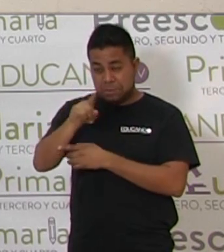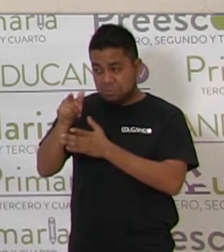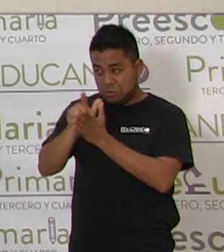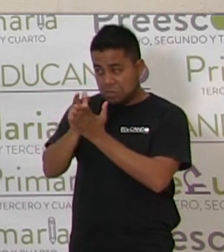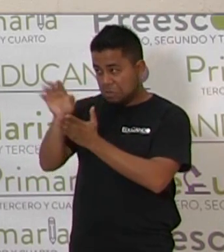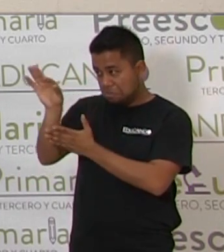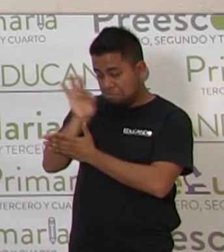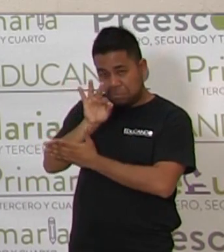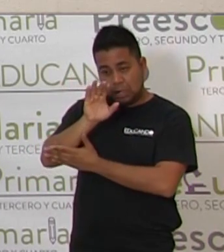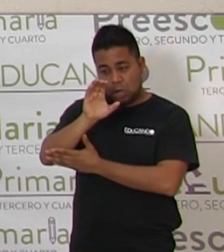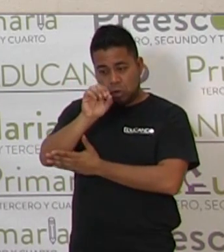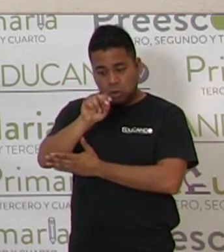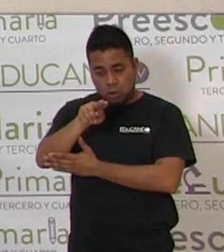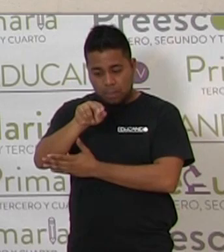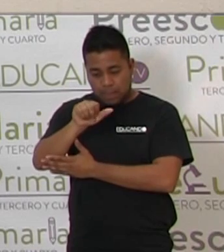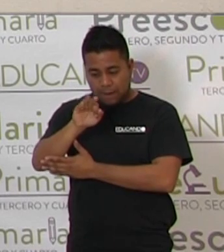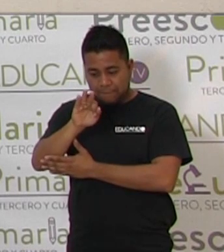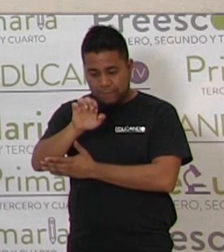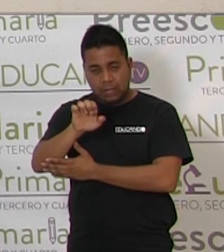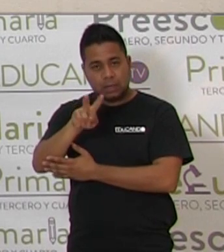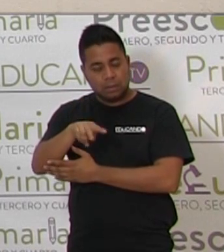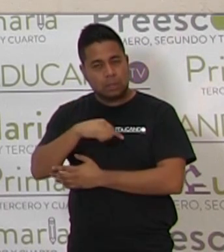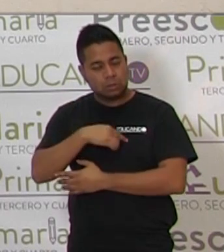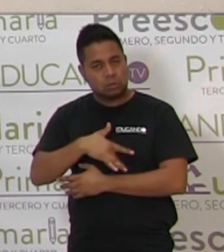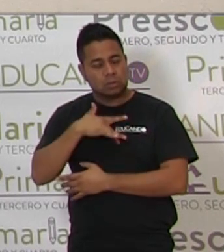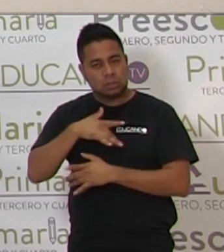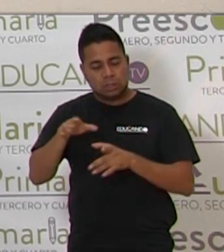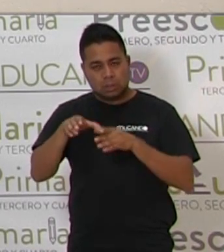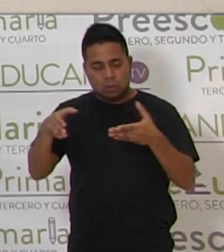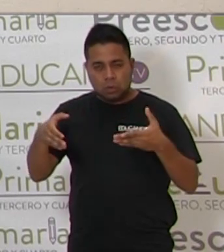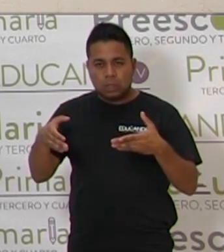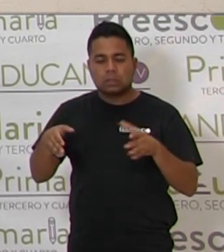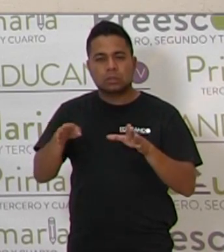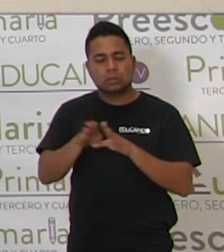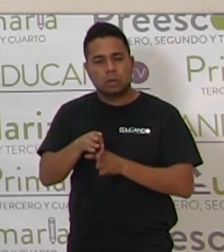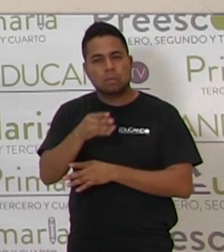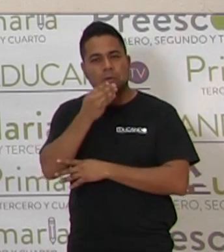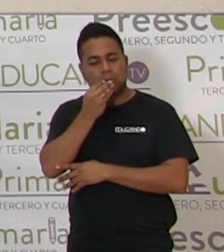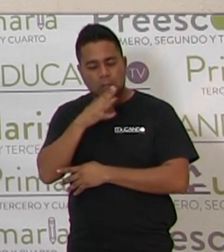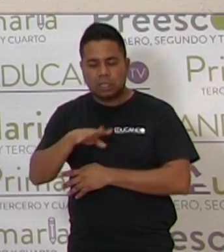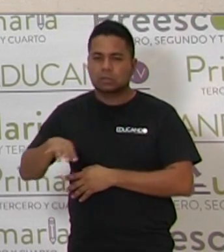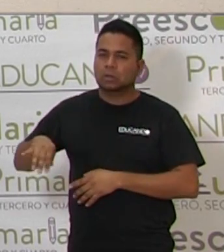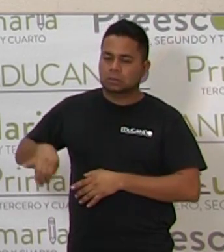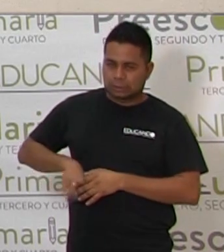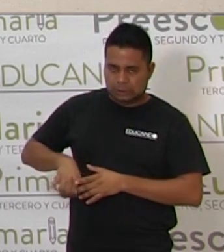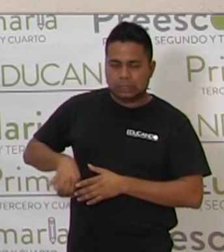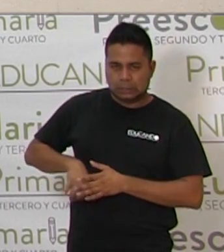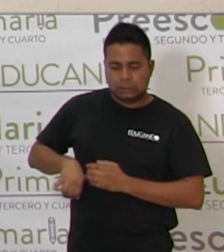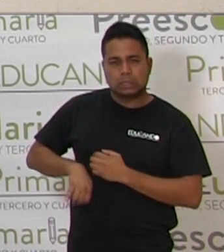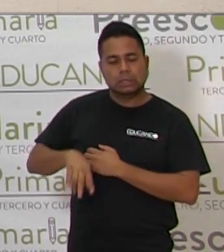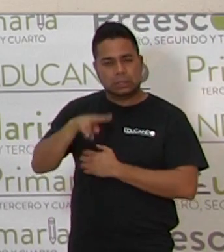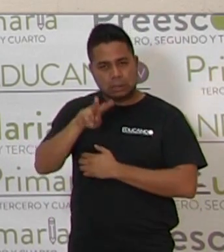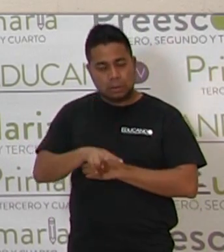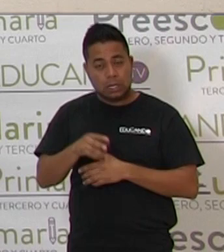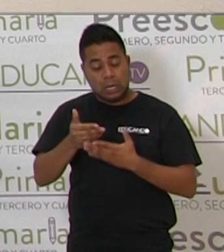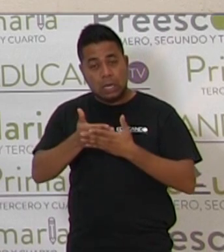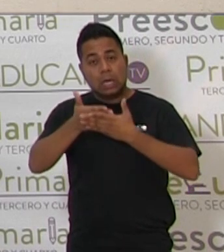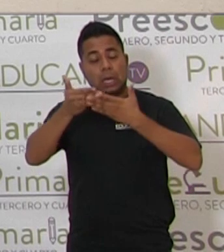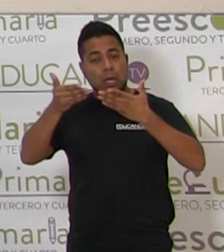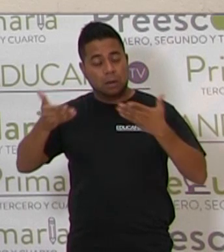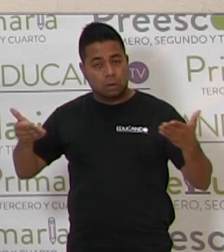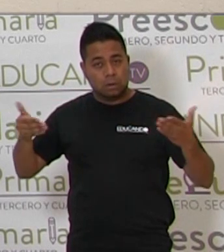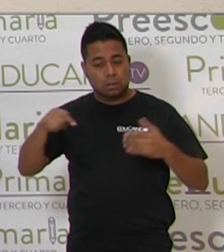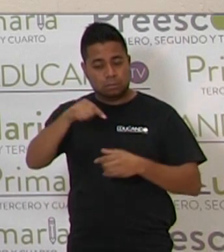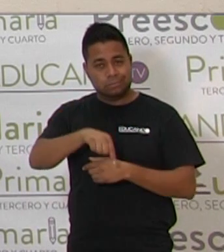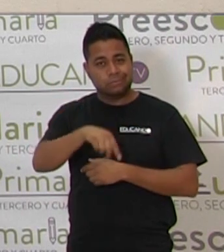serie de CONAFE, que se me hacen cuentos, vénganse para acá, muy, pero muy requeteinteresantes. Y, en